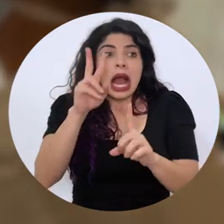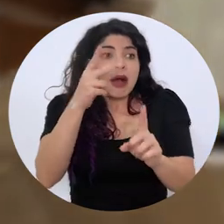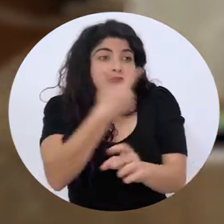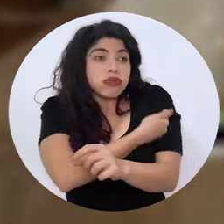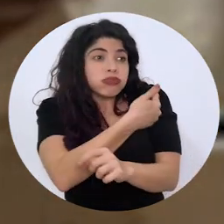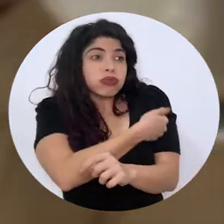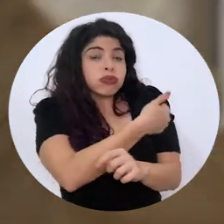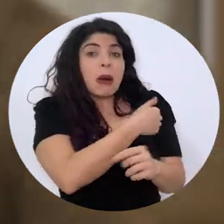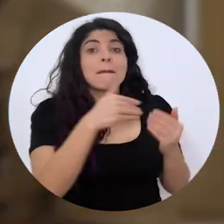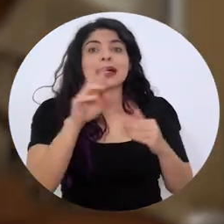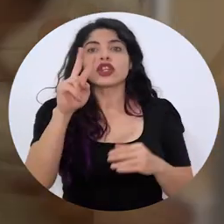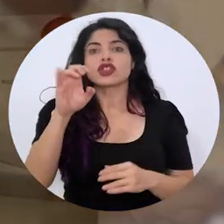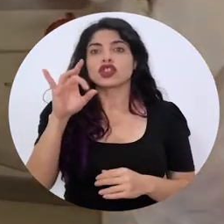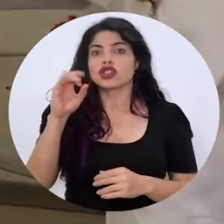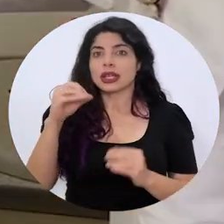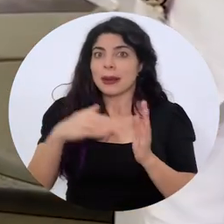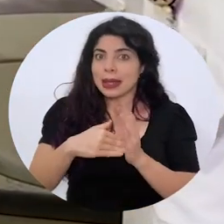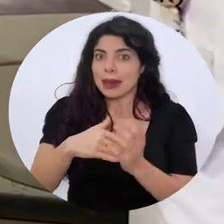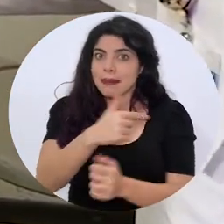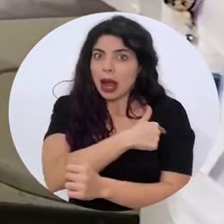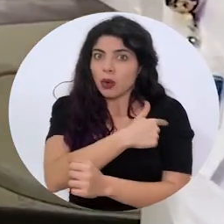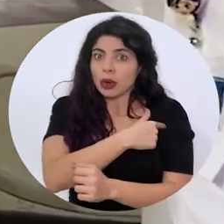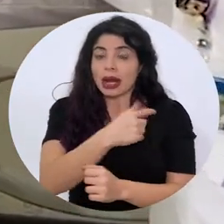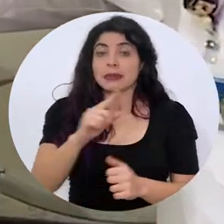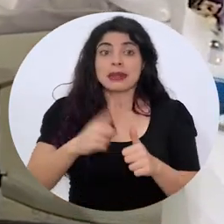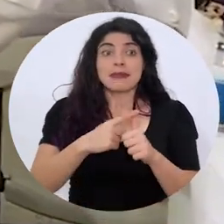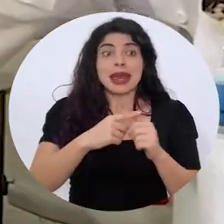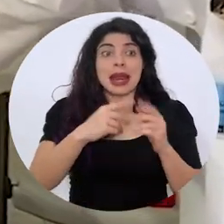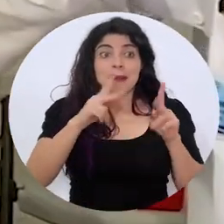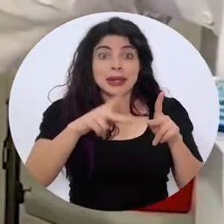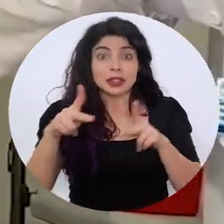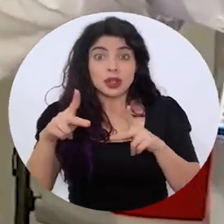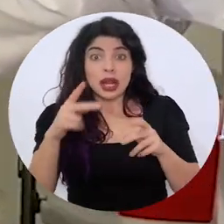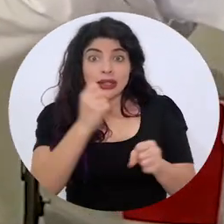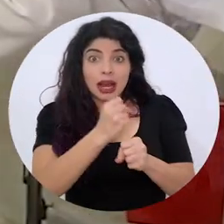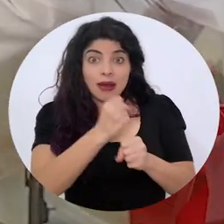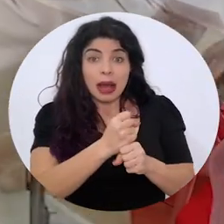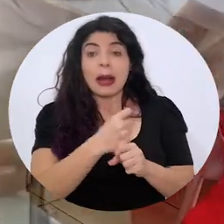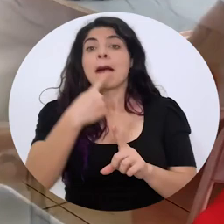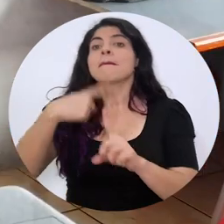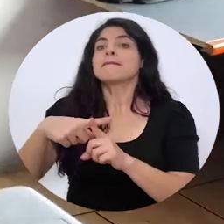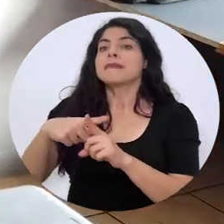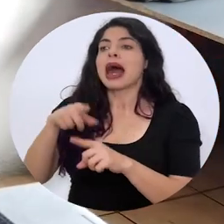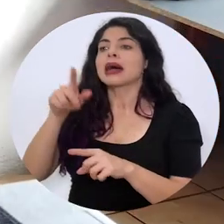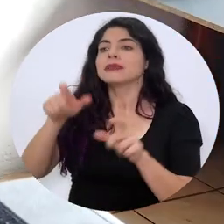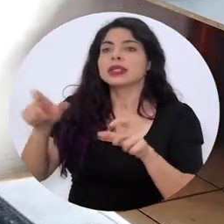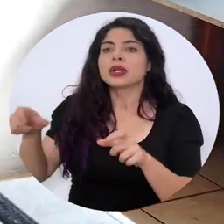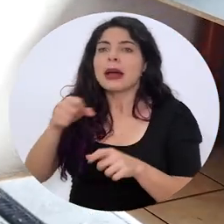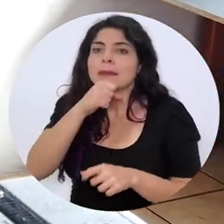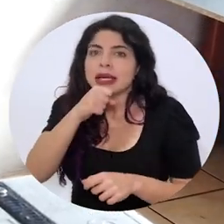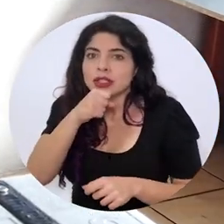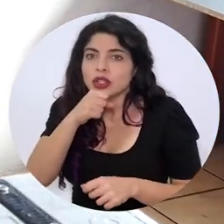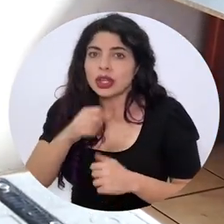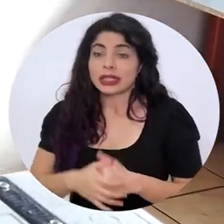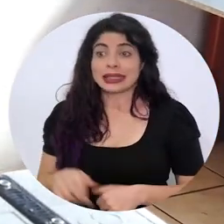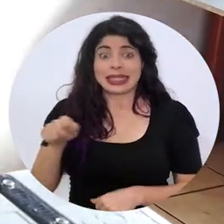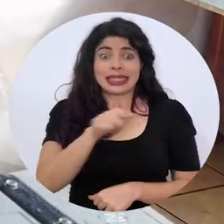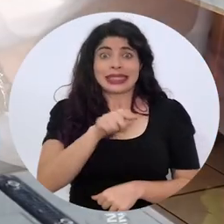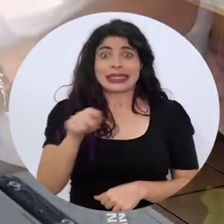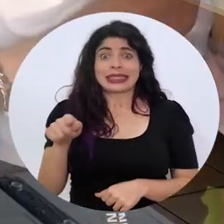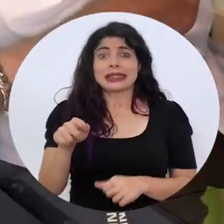vacunas a la primera línea de atención y personas mayores de 58 años. Esta es la herramienta más